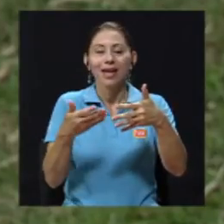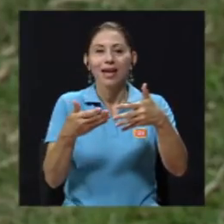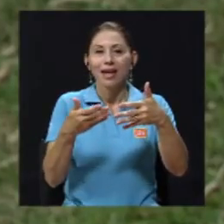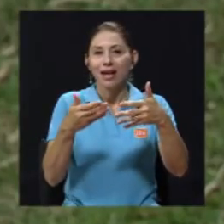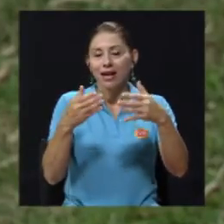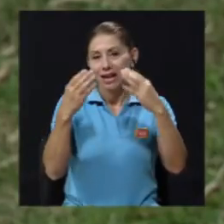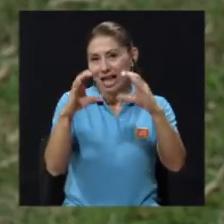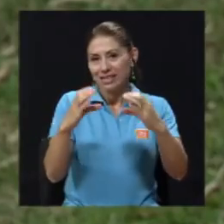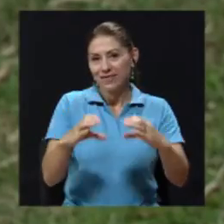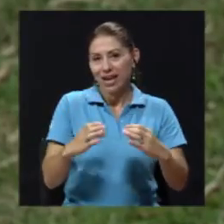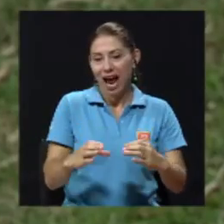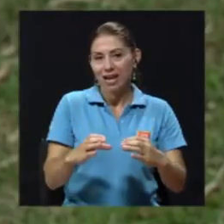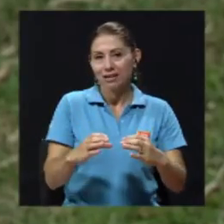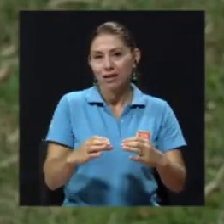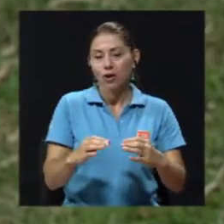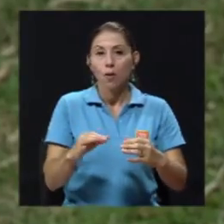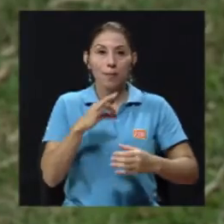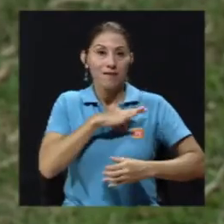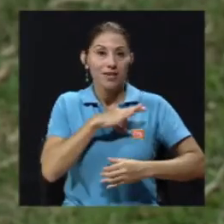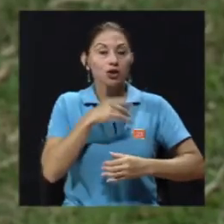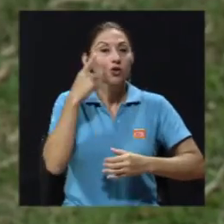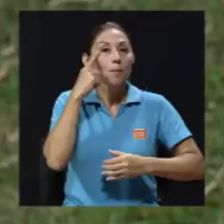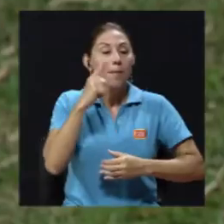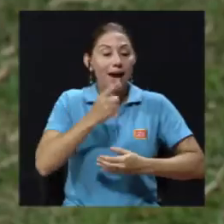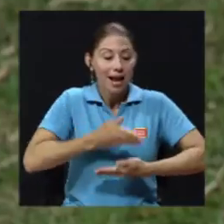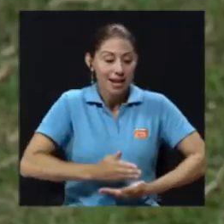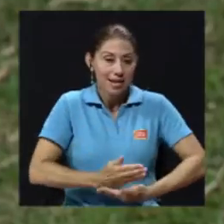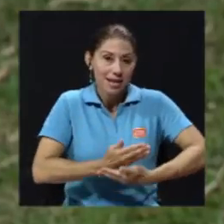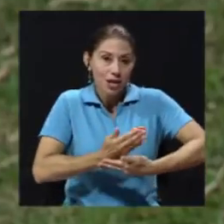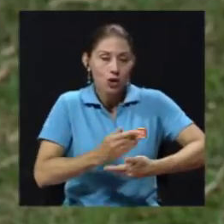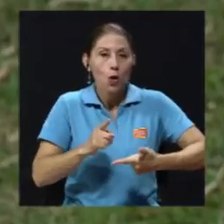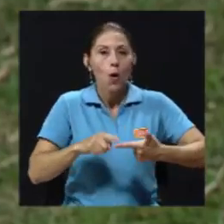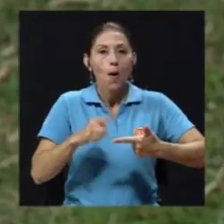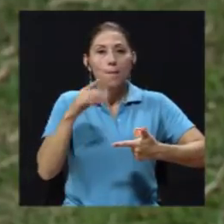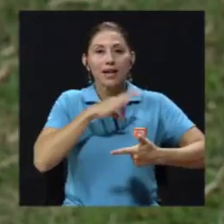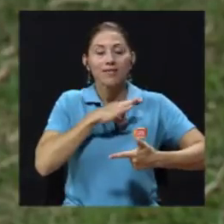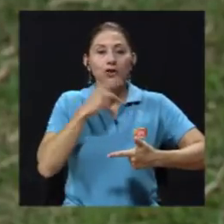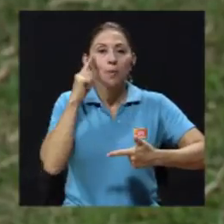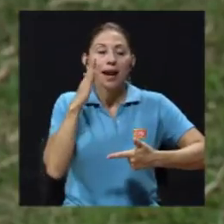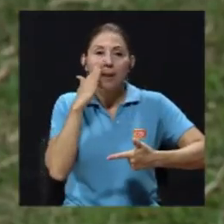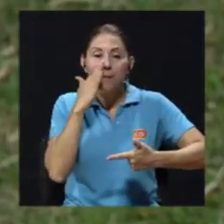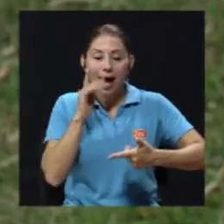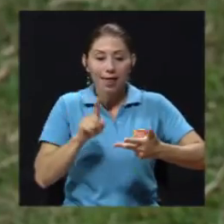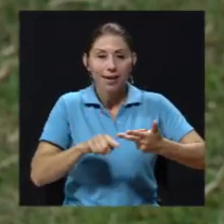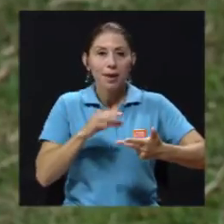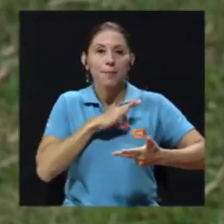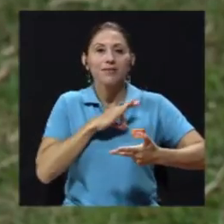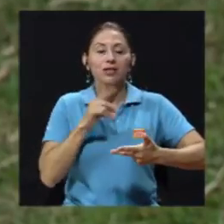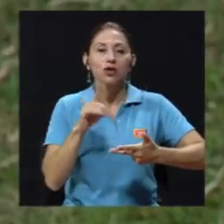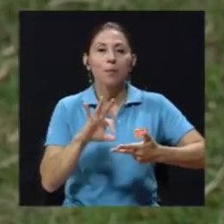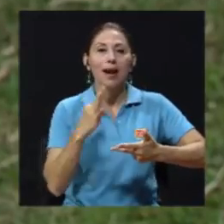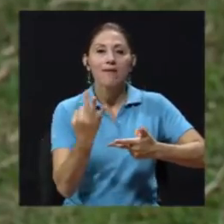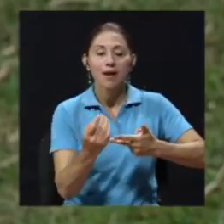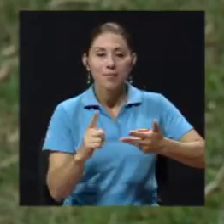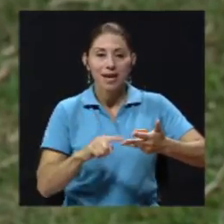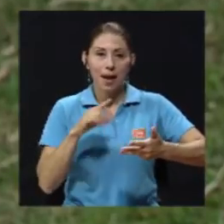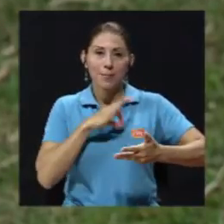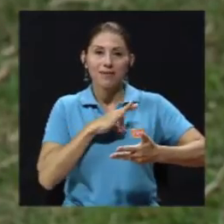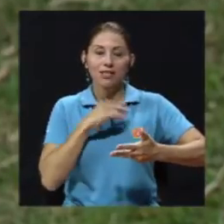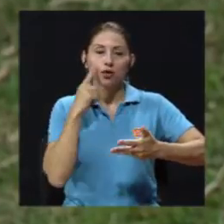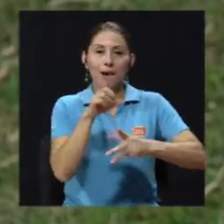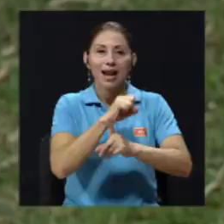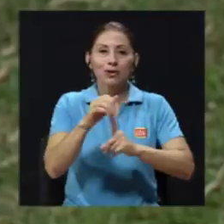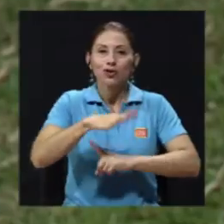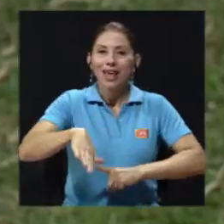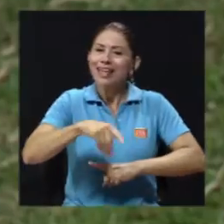clasificar como beneficios para el niño, para las madres, para la familia, para la sociedad. Por lo tanto es necesario promover